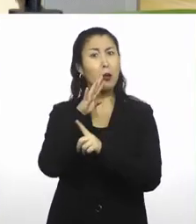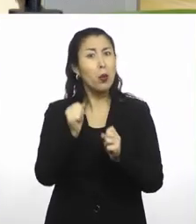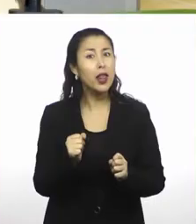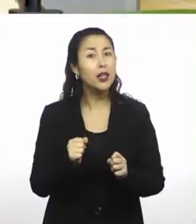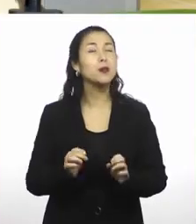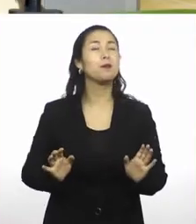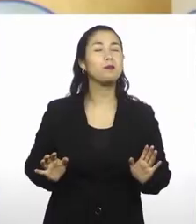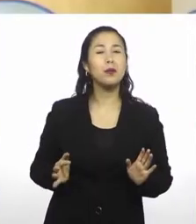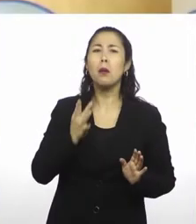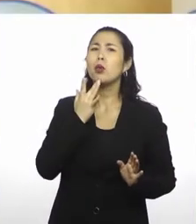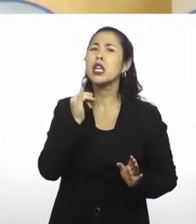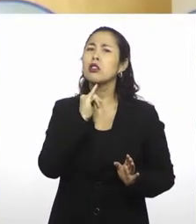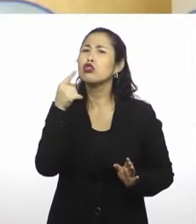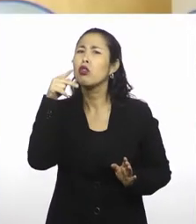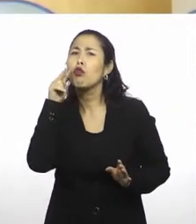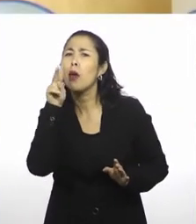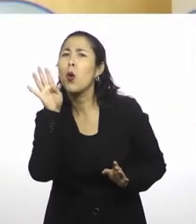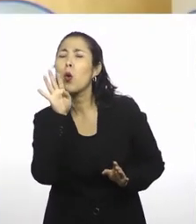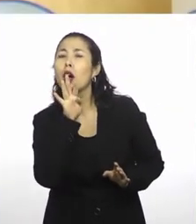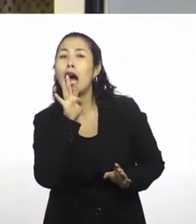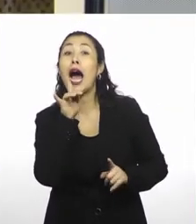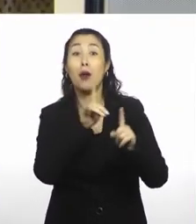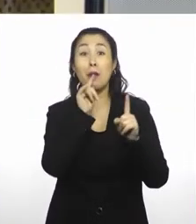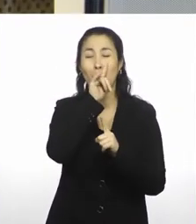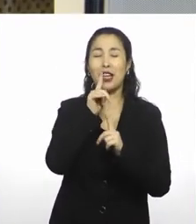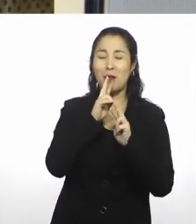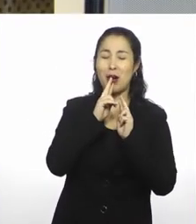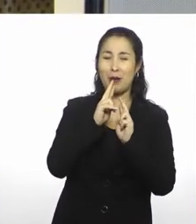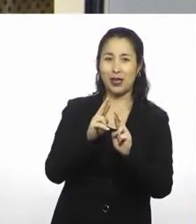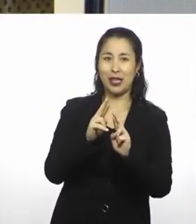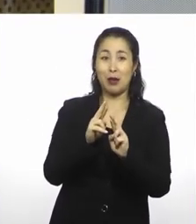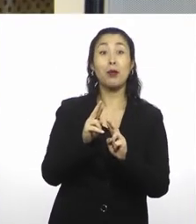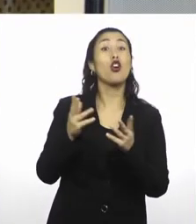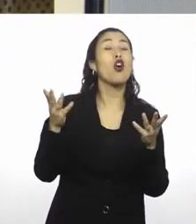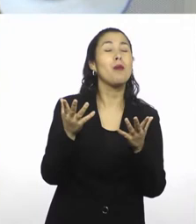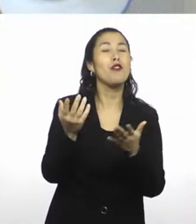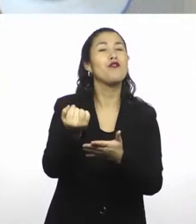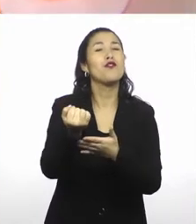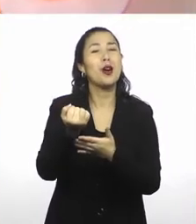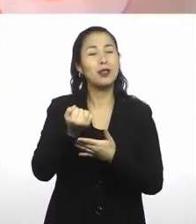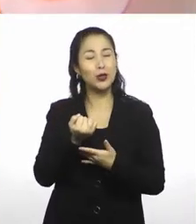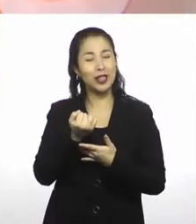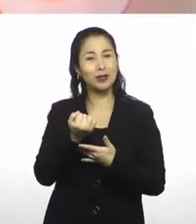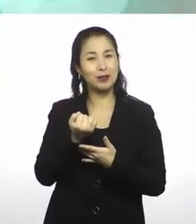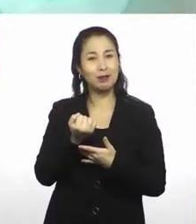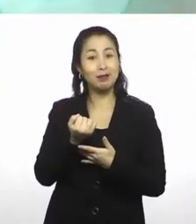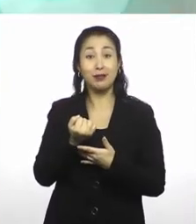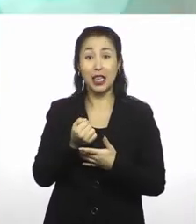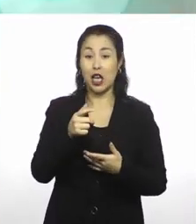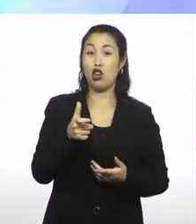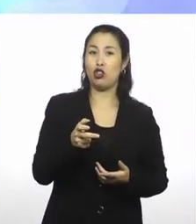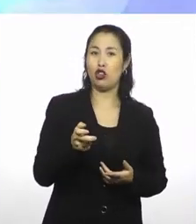¿Por qué vemos colores? Nos vamos a responder a algunas de esas preguntas. Para eso, nos vamos a ayudar de mi control remoto